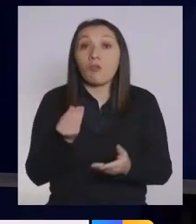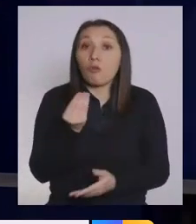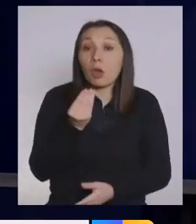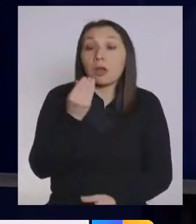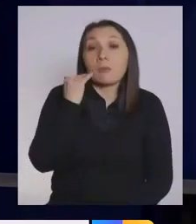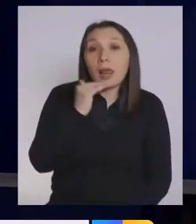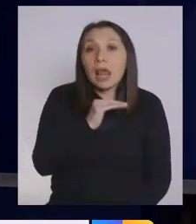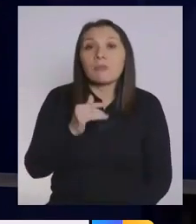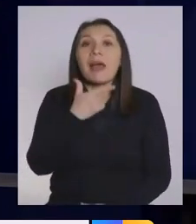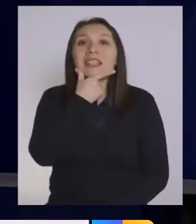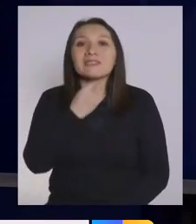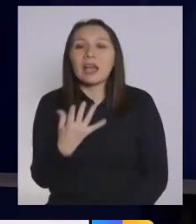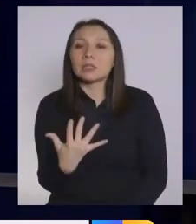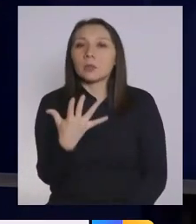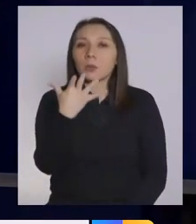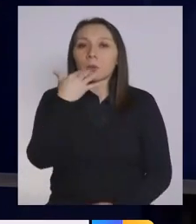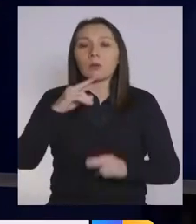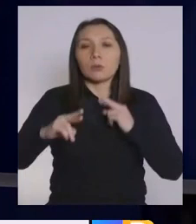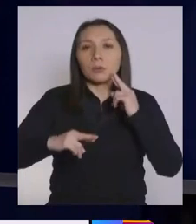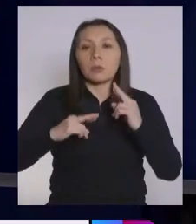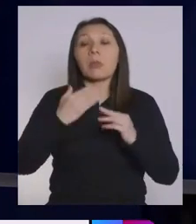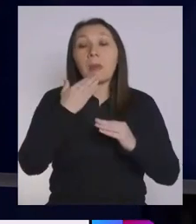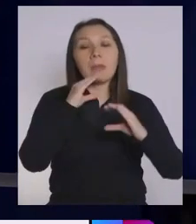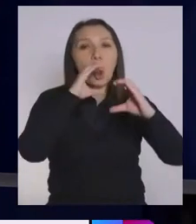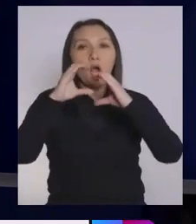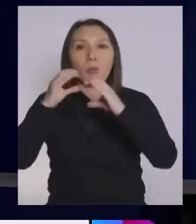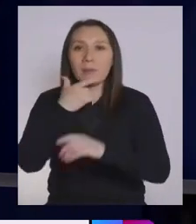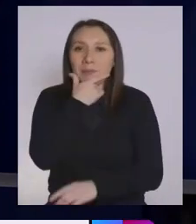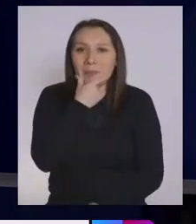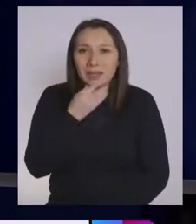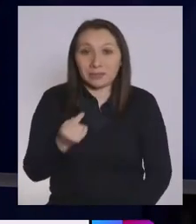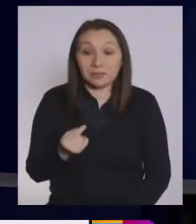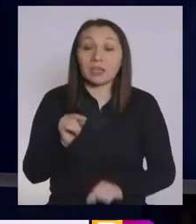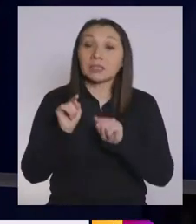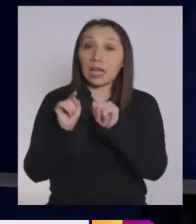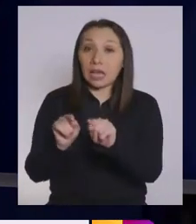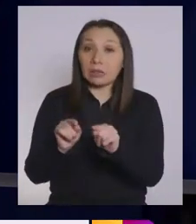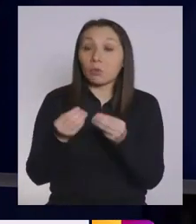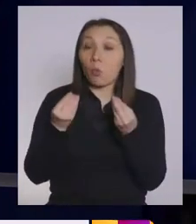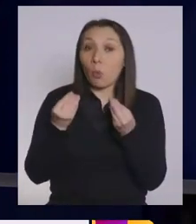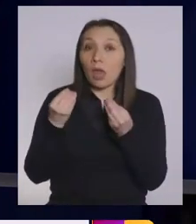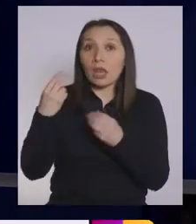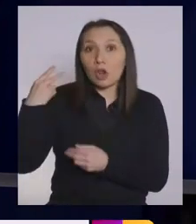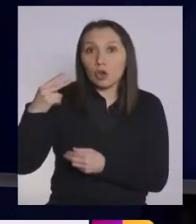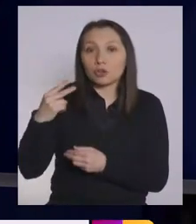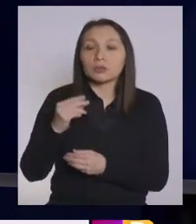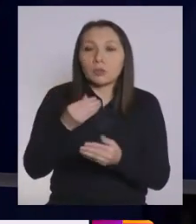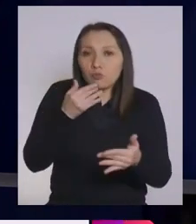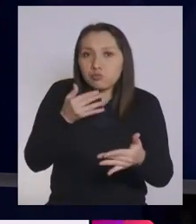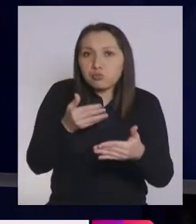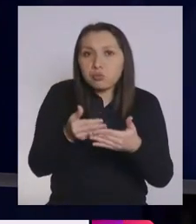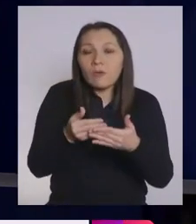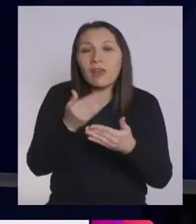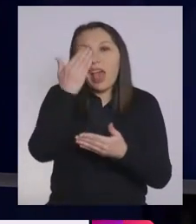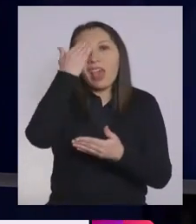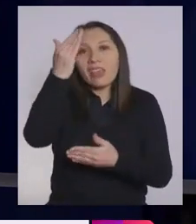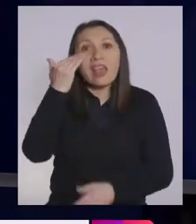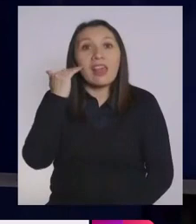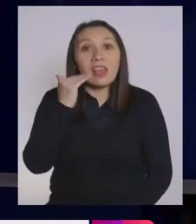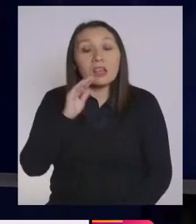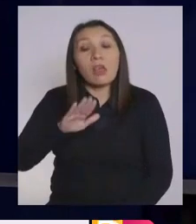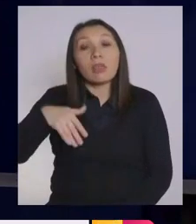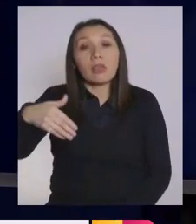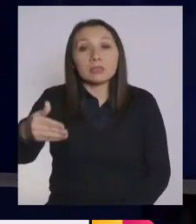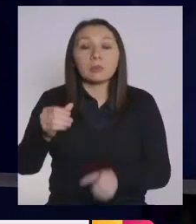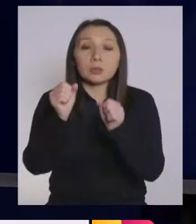bueno para ellos, porque les facilita la comunicación. Así que creemos que es una gran noticia. Se acerca el Día del Niño y, posterior a